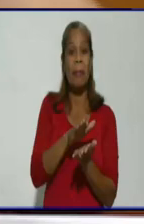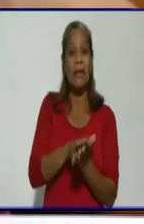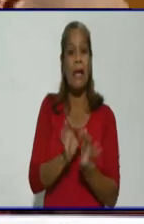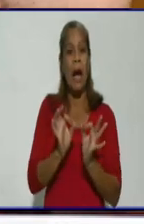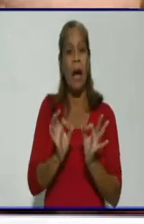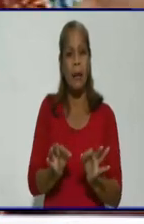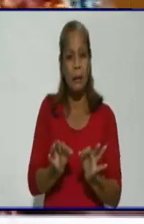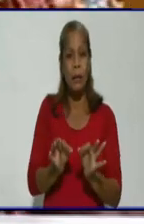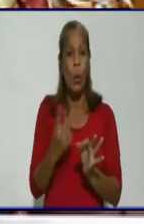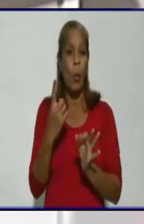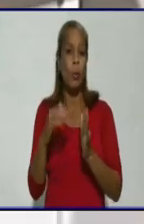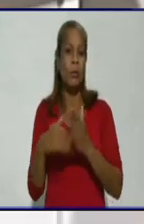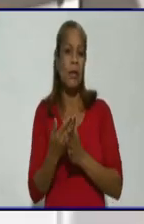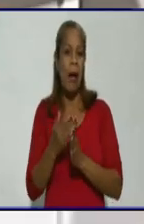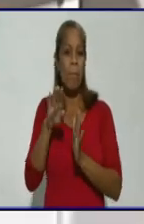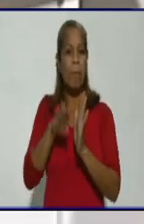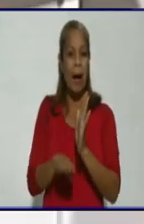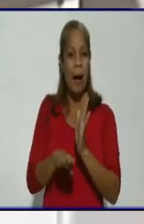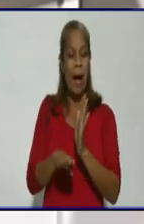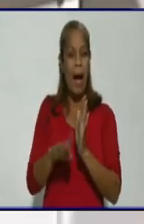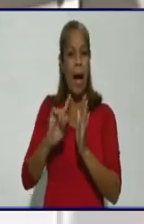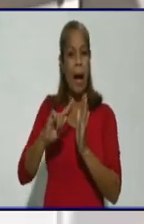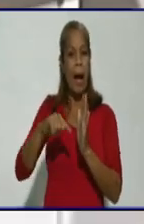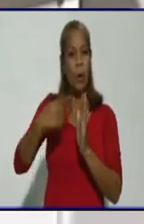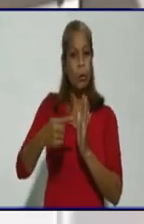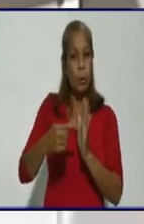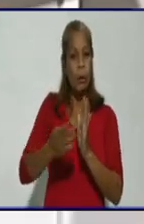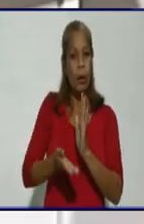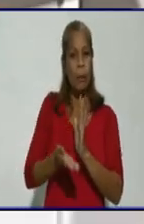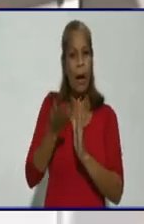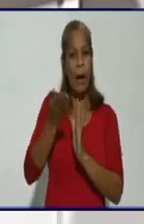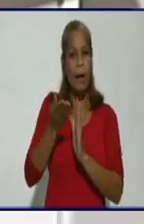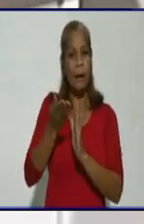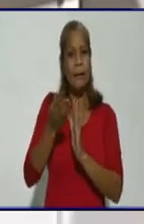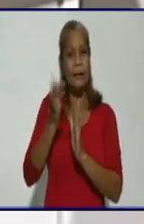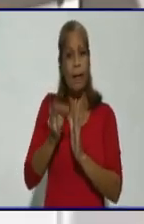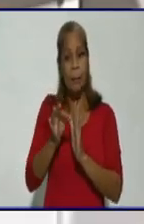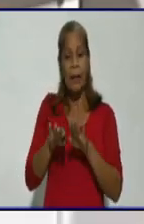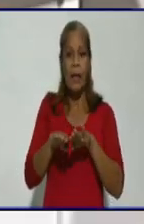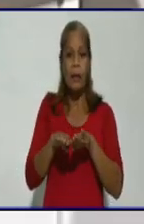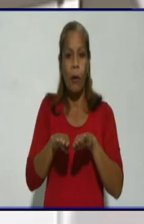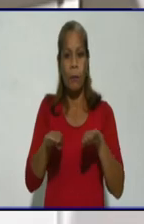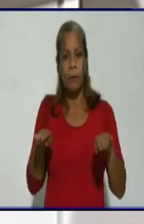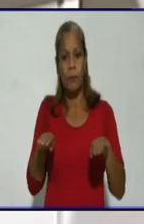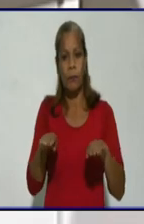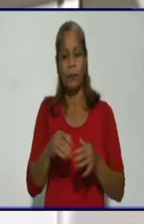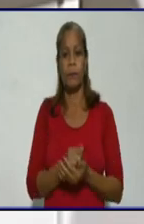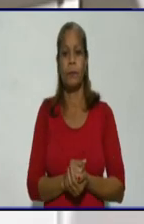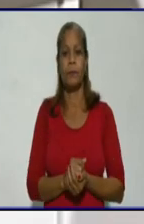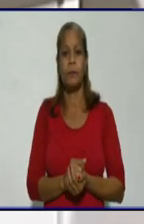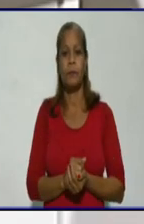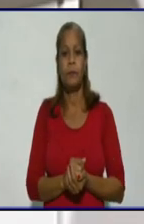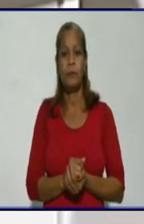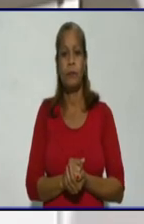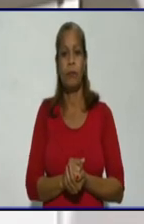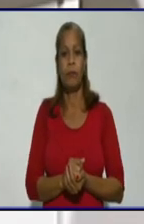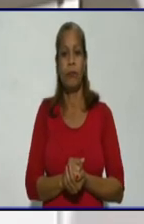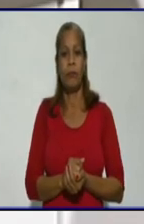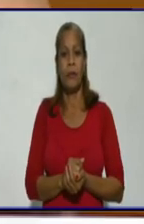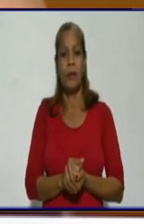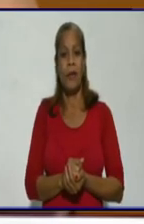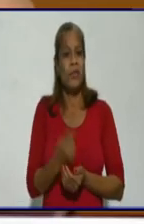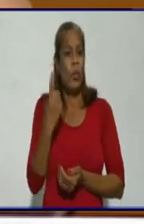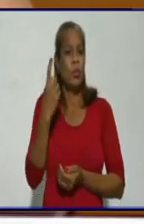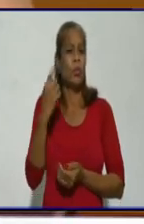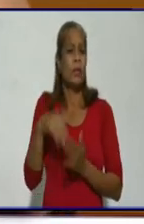Puede ser que el día de ayer fue atípico para vayamos y tiene que ver con el número de muestras que se procesaron, que reportó 10 casos nada más. Eso